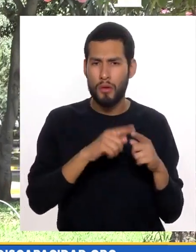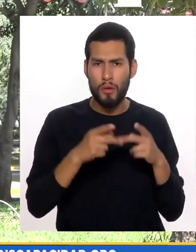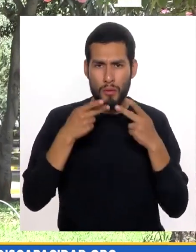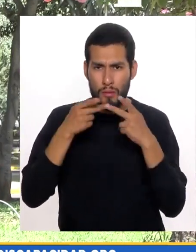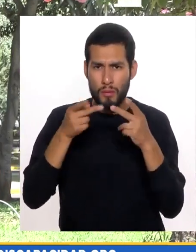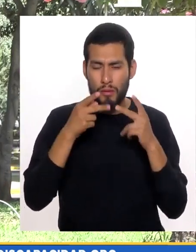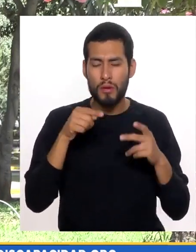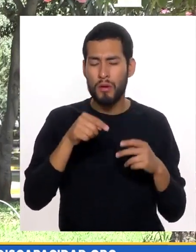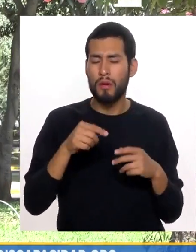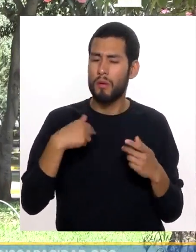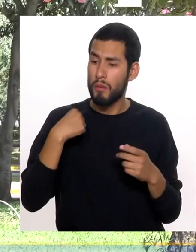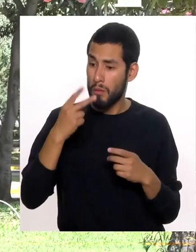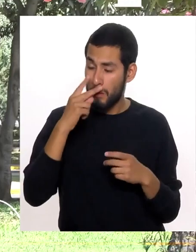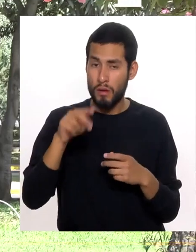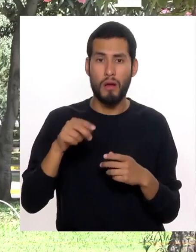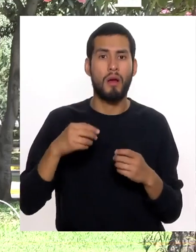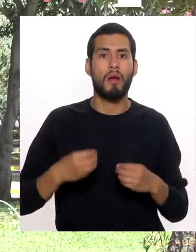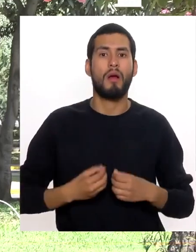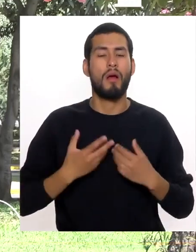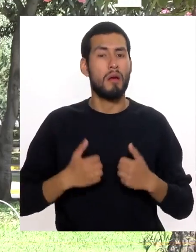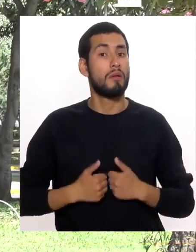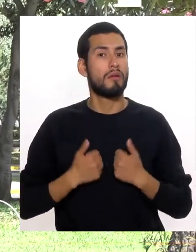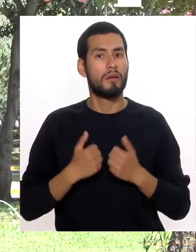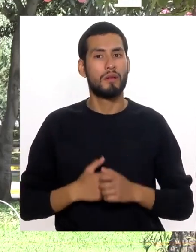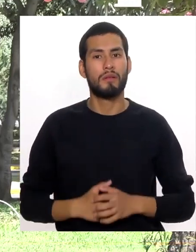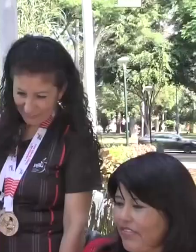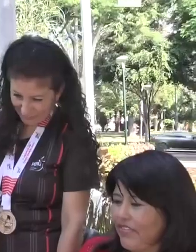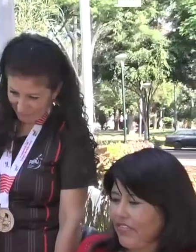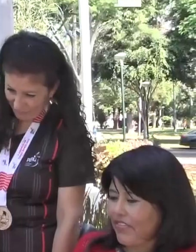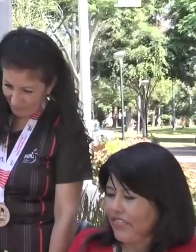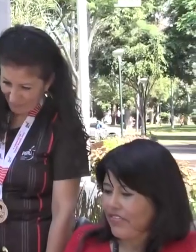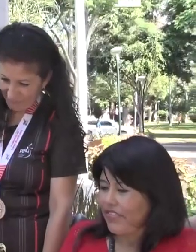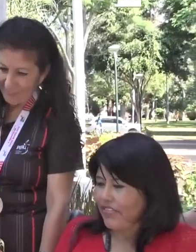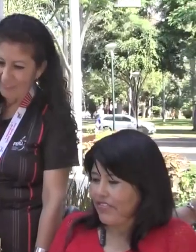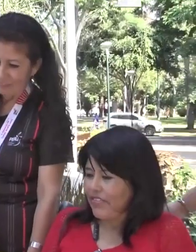también Todas las publicaciones Que de repente Le van a dar sentido A su vida